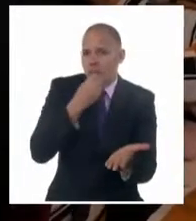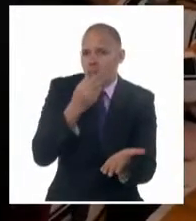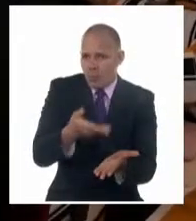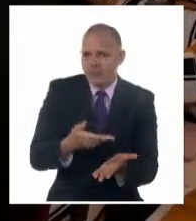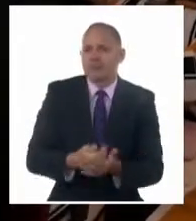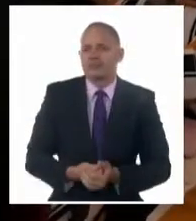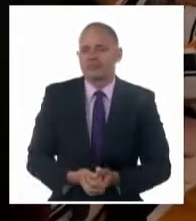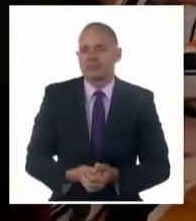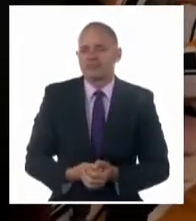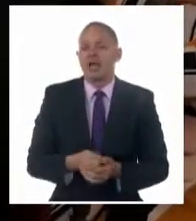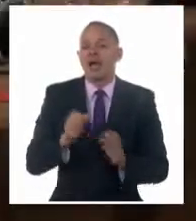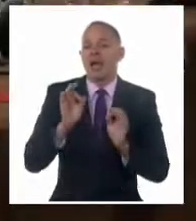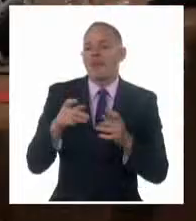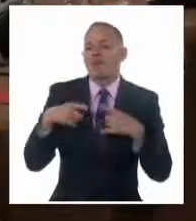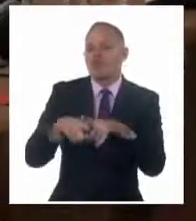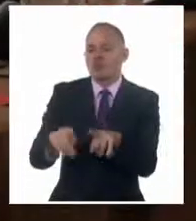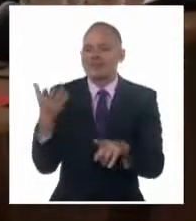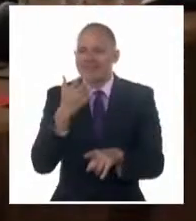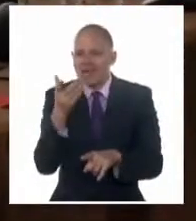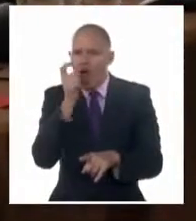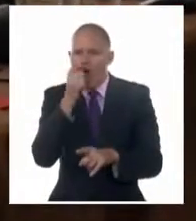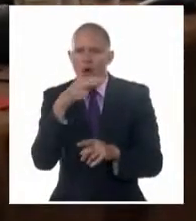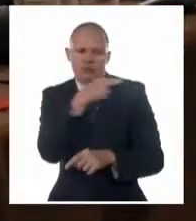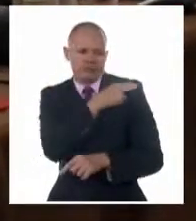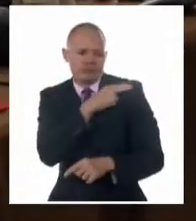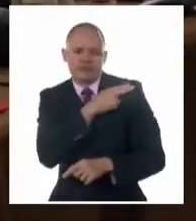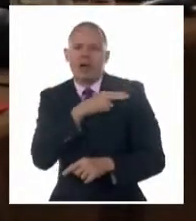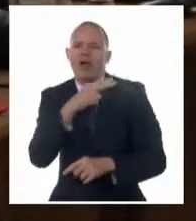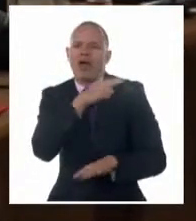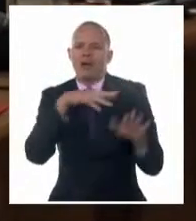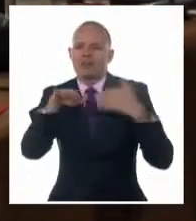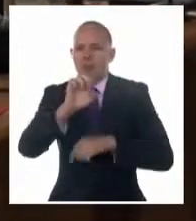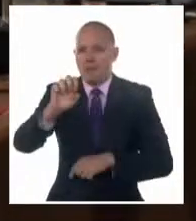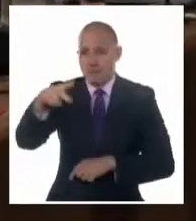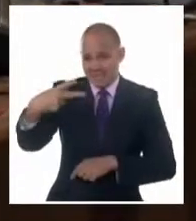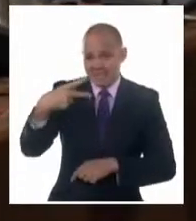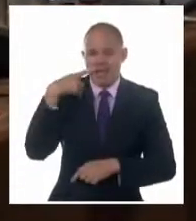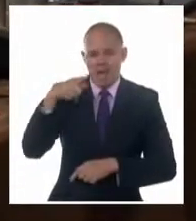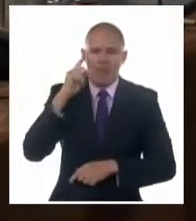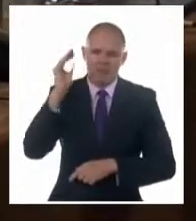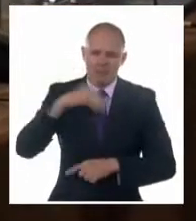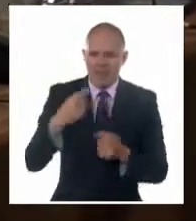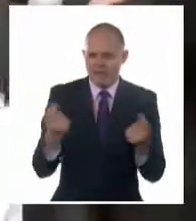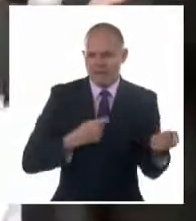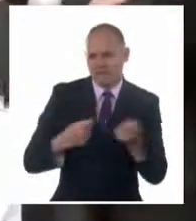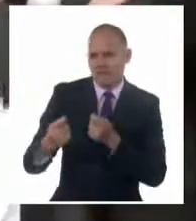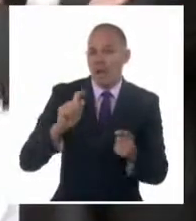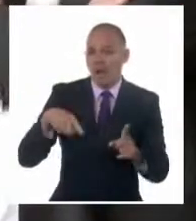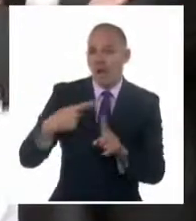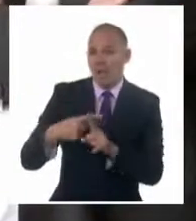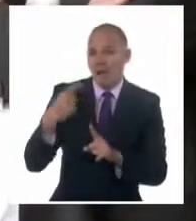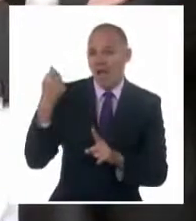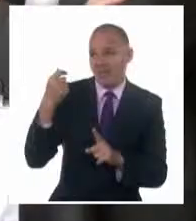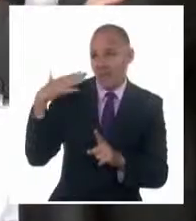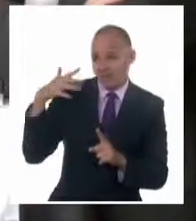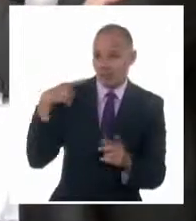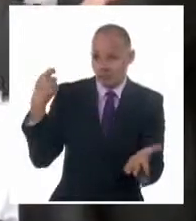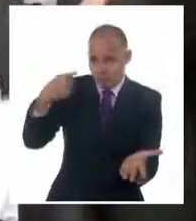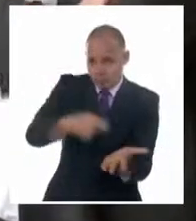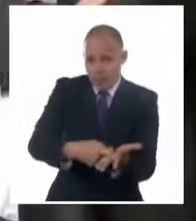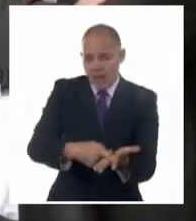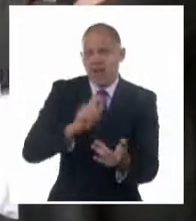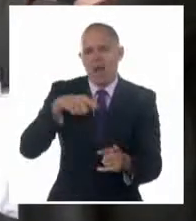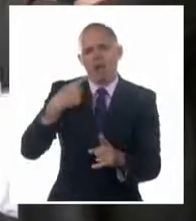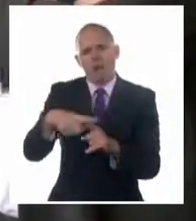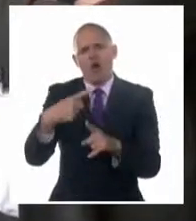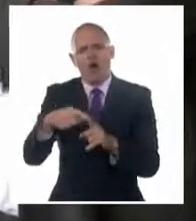Acompañado por Ricardo Cabrisas Ruiz, viceprimer ministro y titular de comercio exterior y la inversión extranjera, así como de ministros